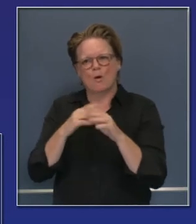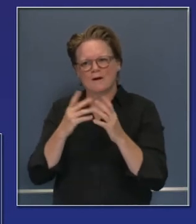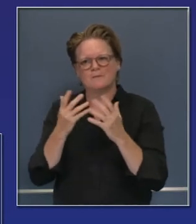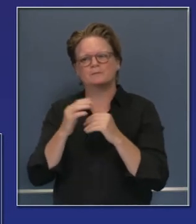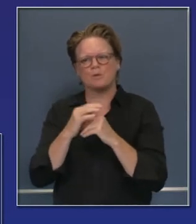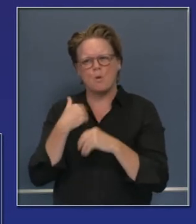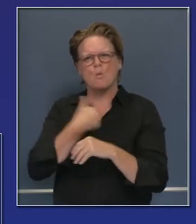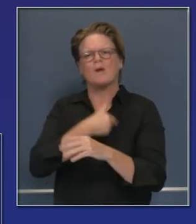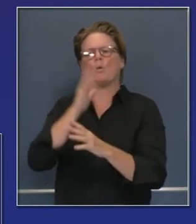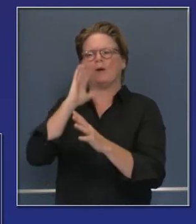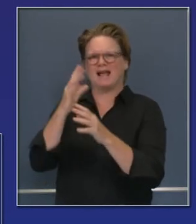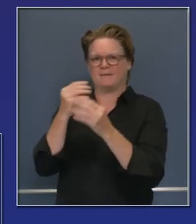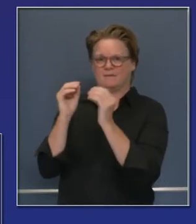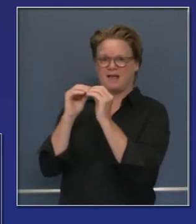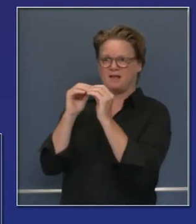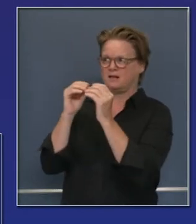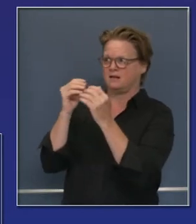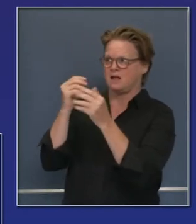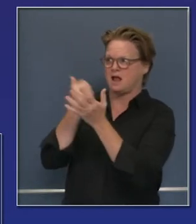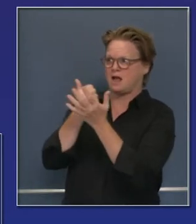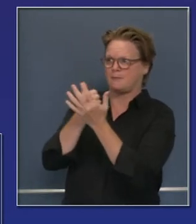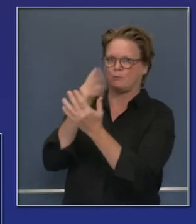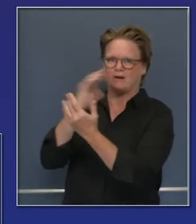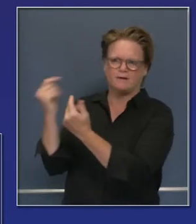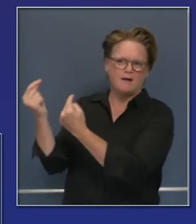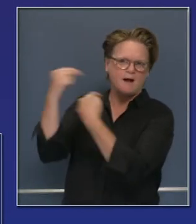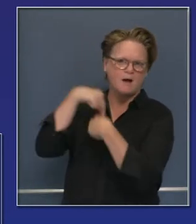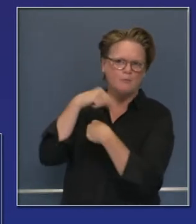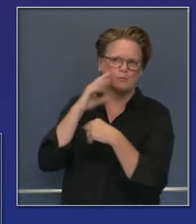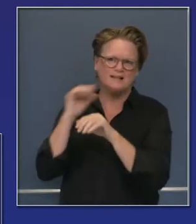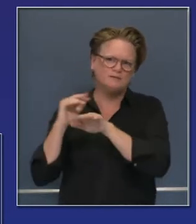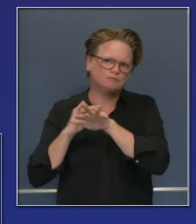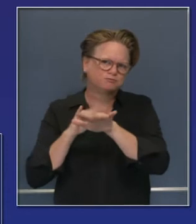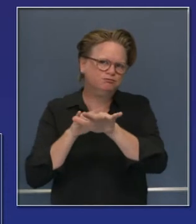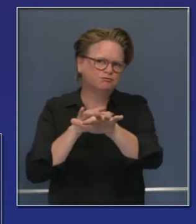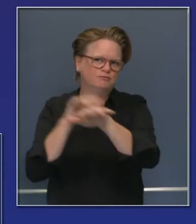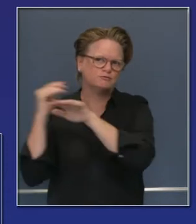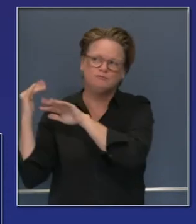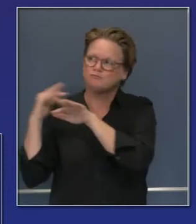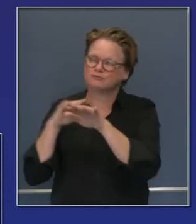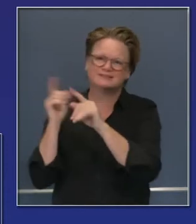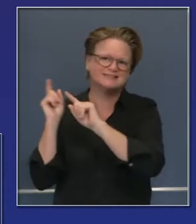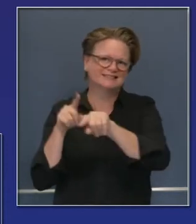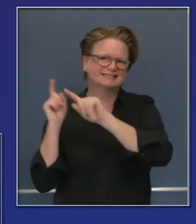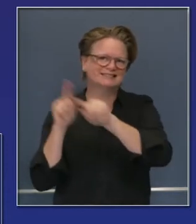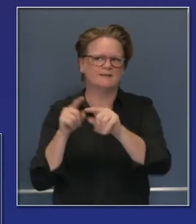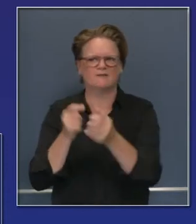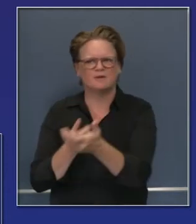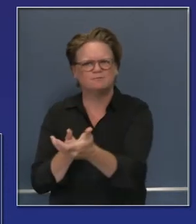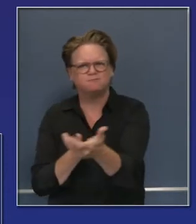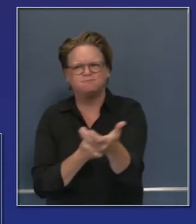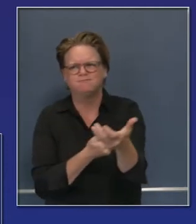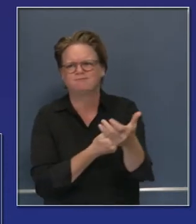atraer más bomberos y más cuadrillas allí para que trabajen bien. Es importante y hay que mencionarlo.